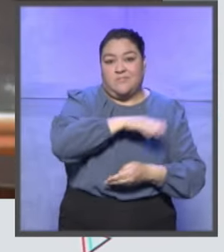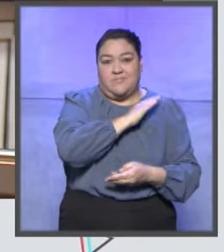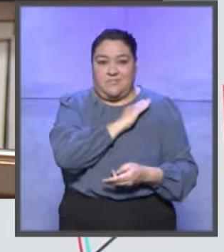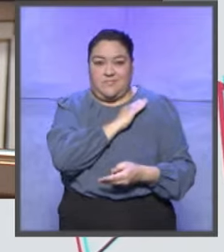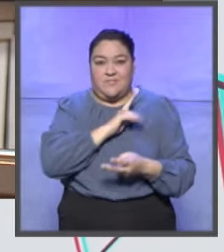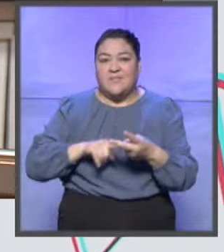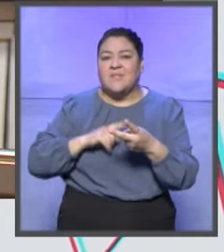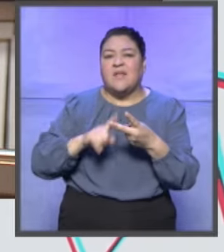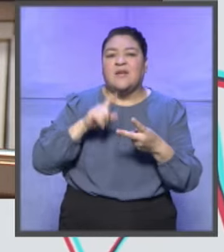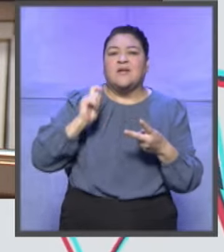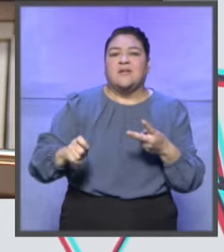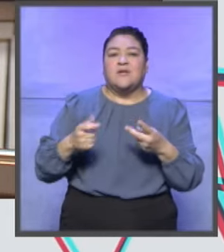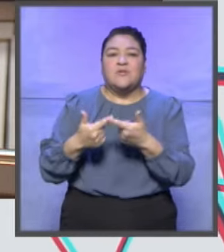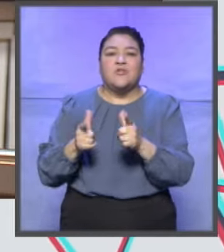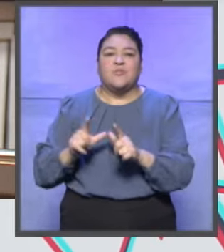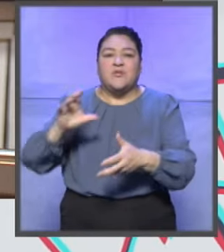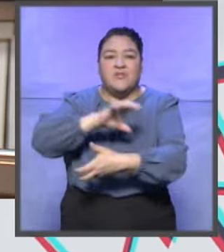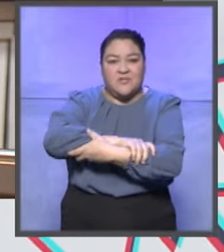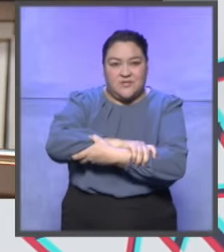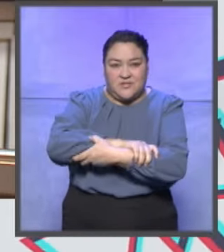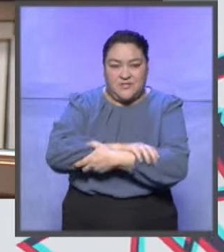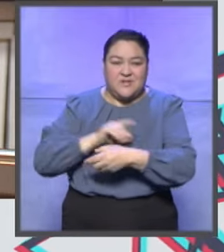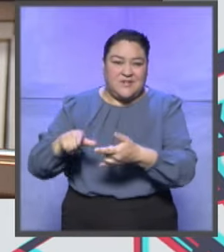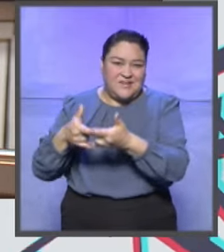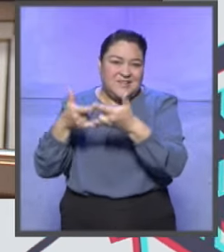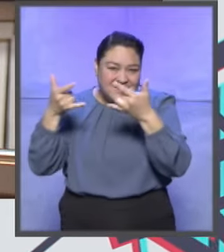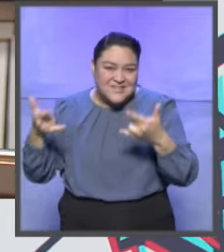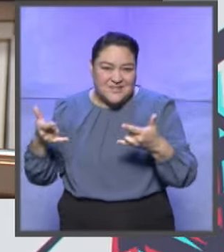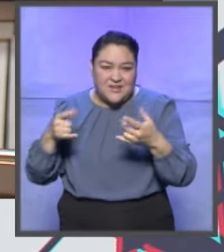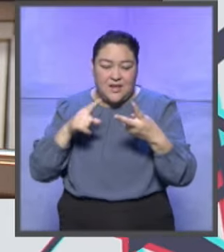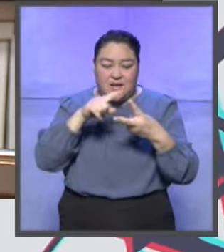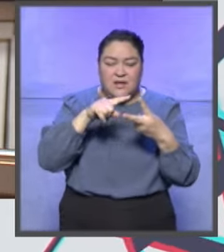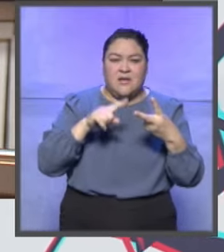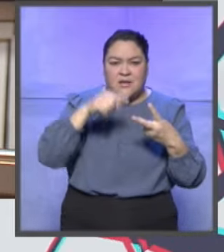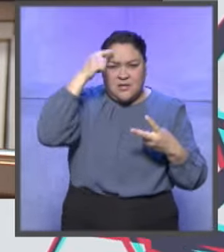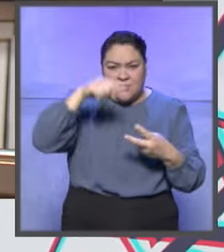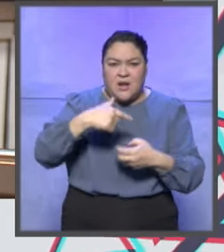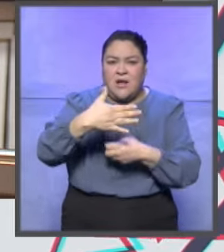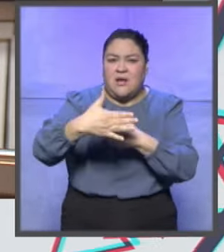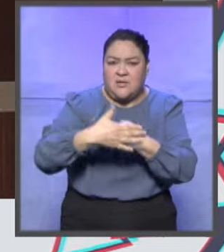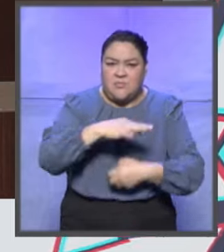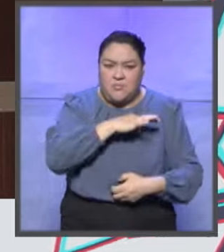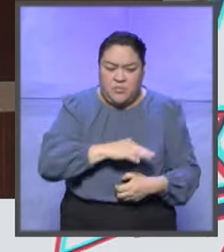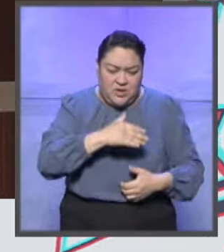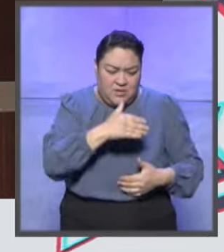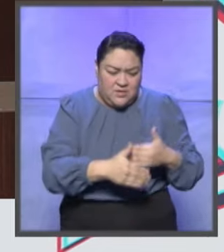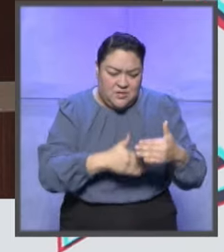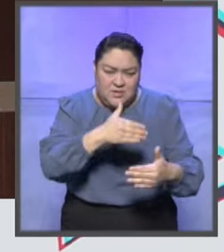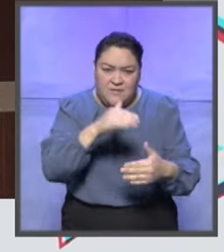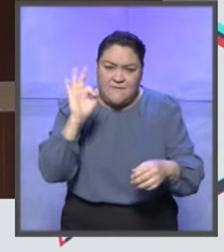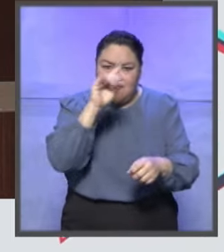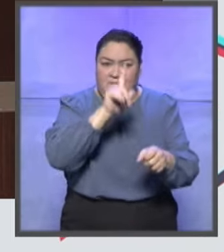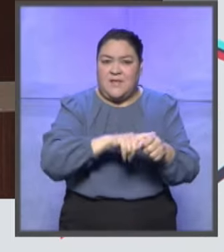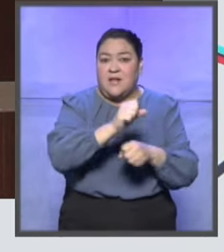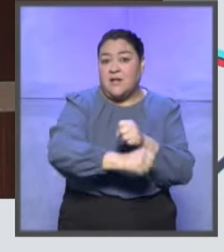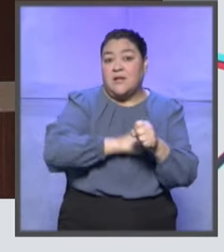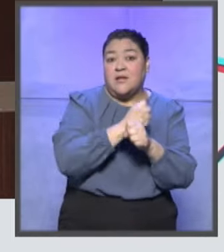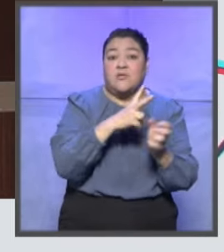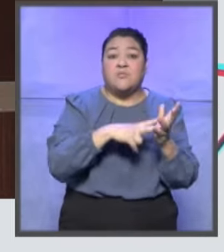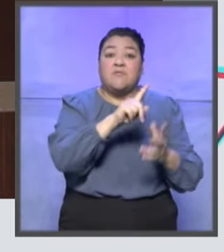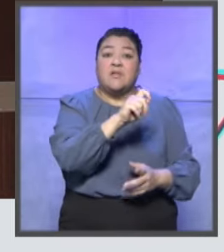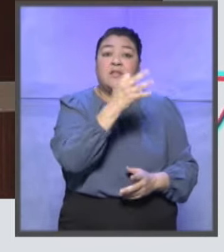Sheinbaum, postulada por la coalición Sigamos Haciendo Historia. Con el fin de participar en el proceso electoral federal 2023